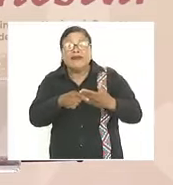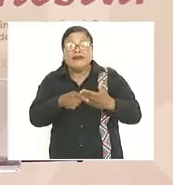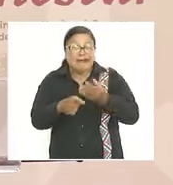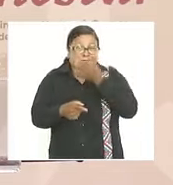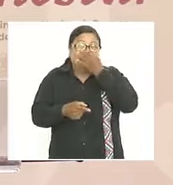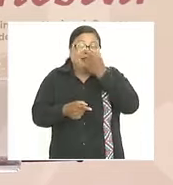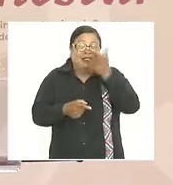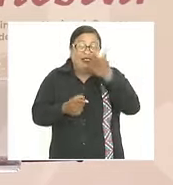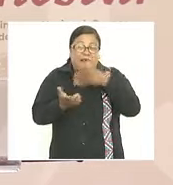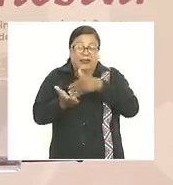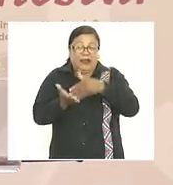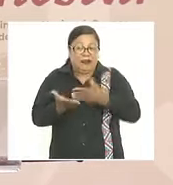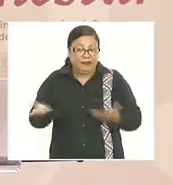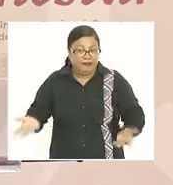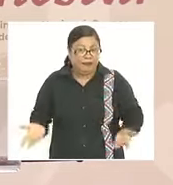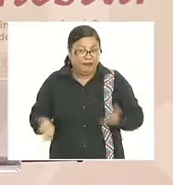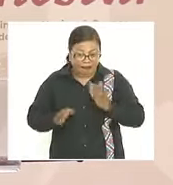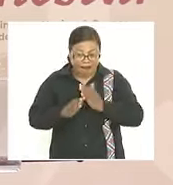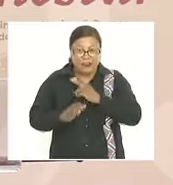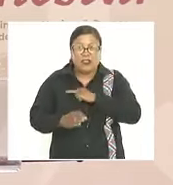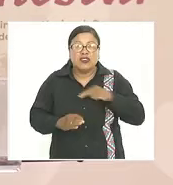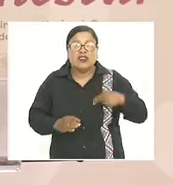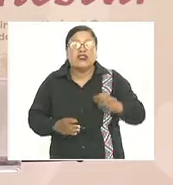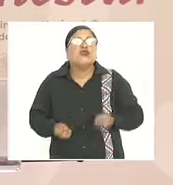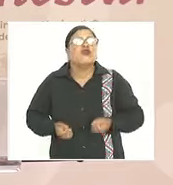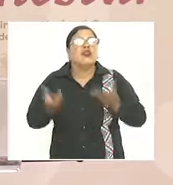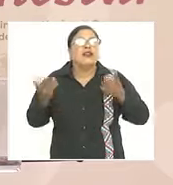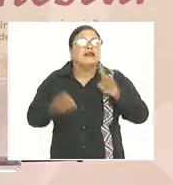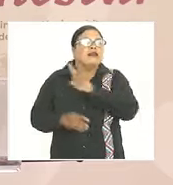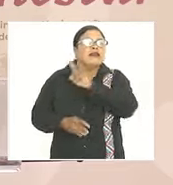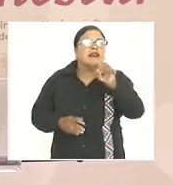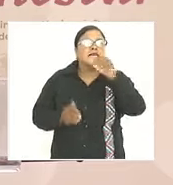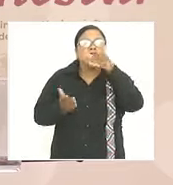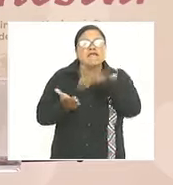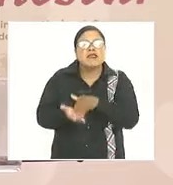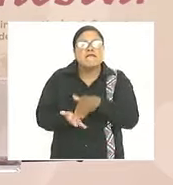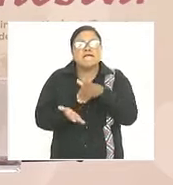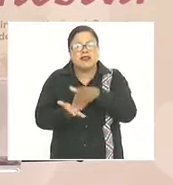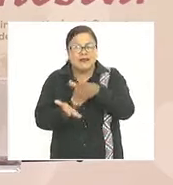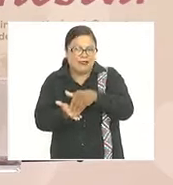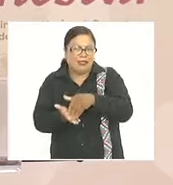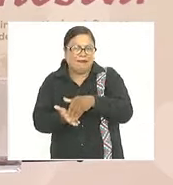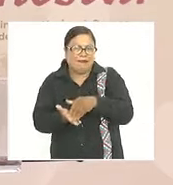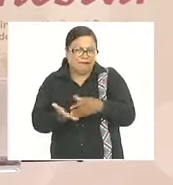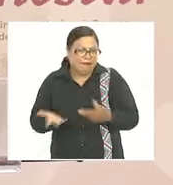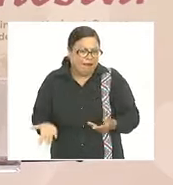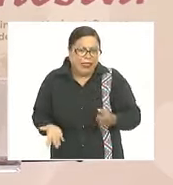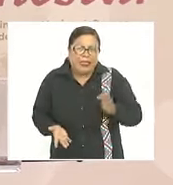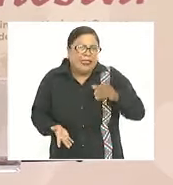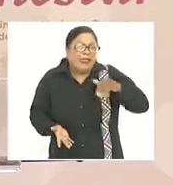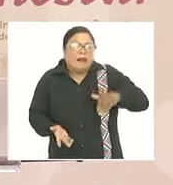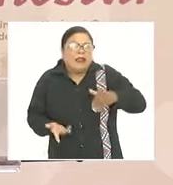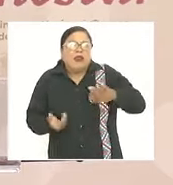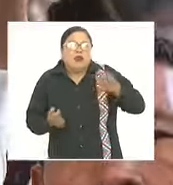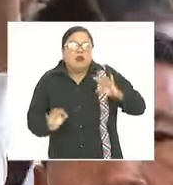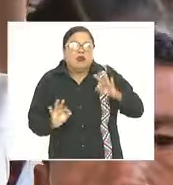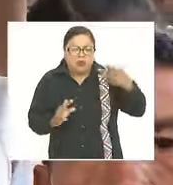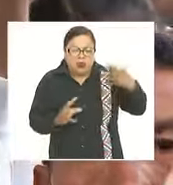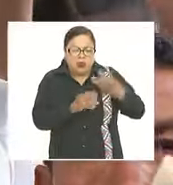nosotros 100 mil millones en apenas 5 años